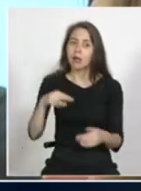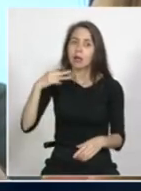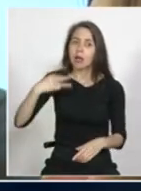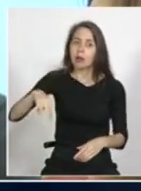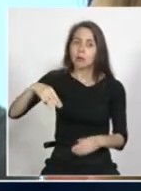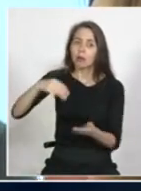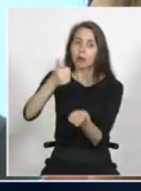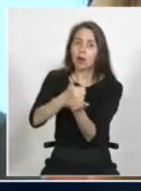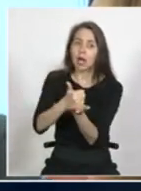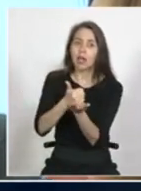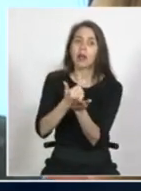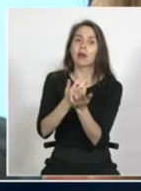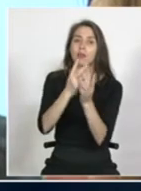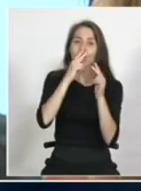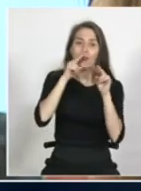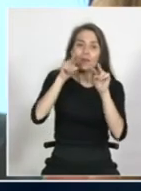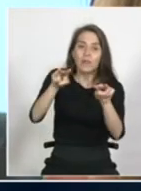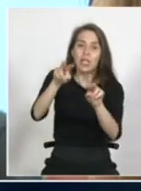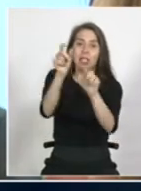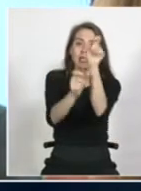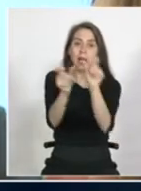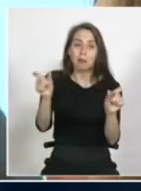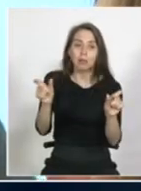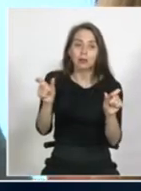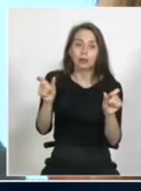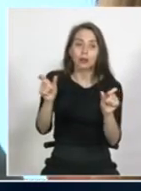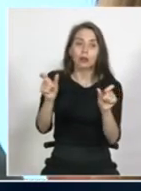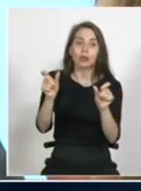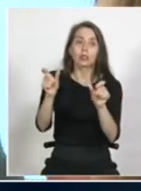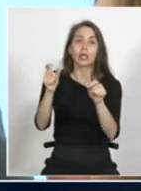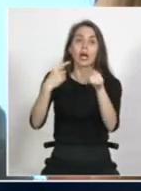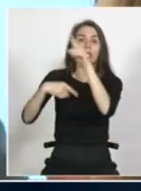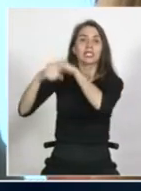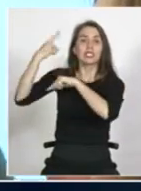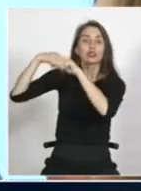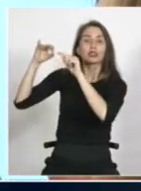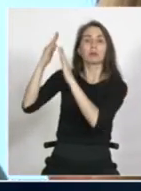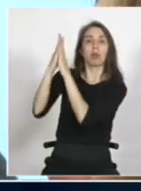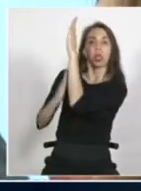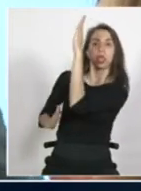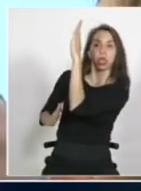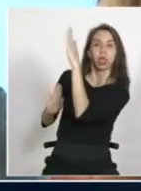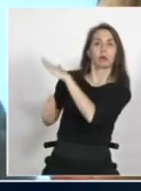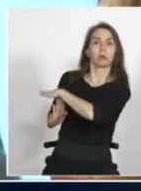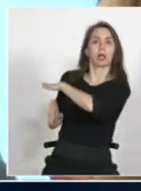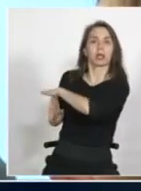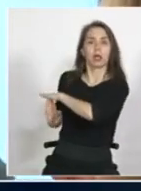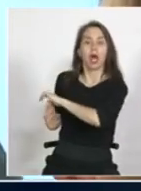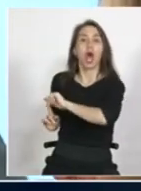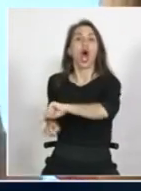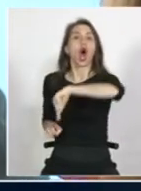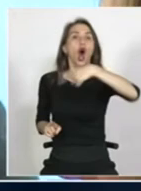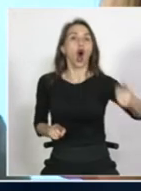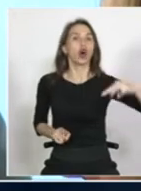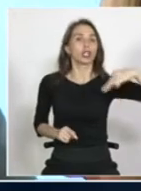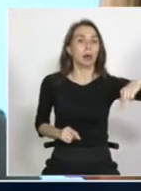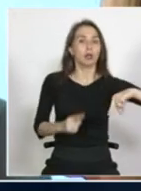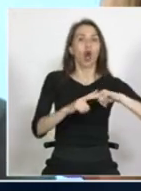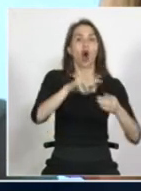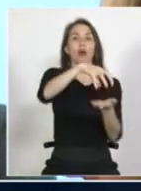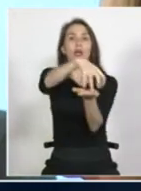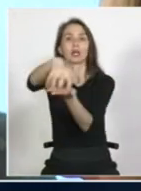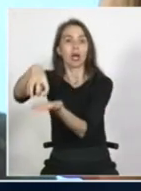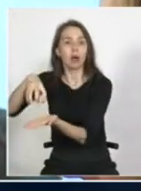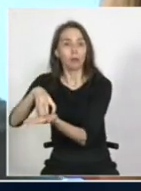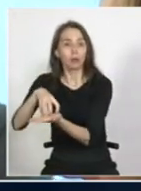que visibilizar la población históricamente postergada pero lo que está pasando es que las otras municipales otras comunas que son